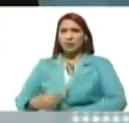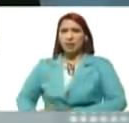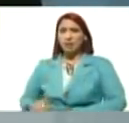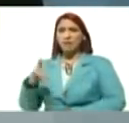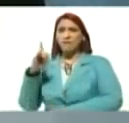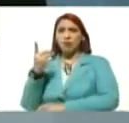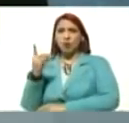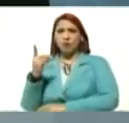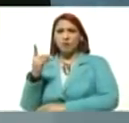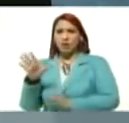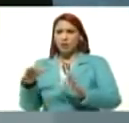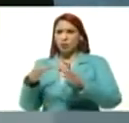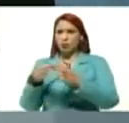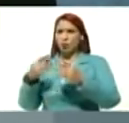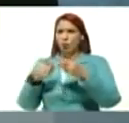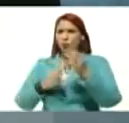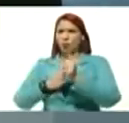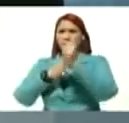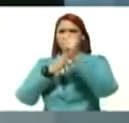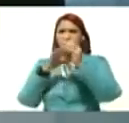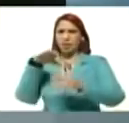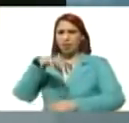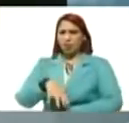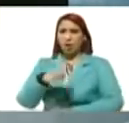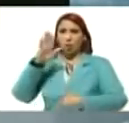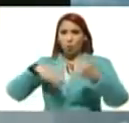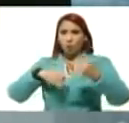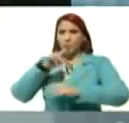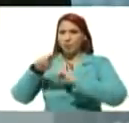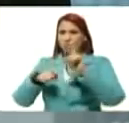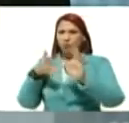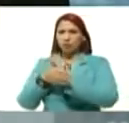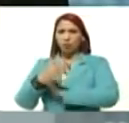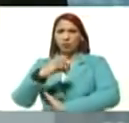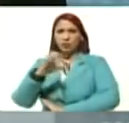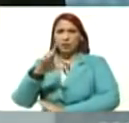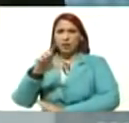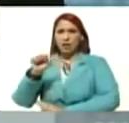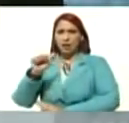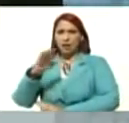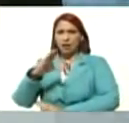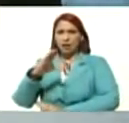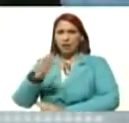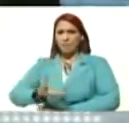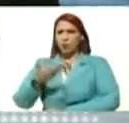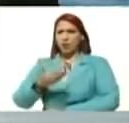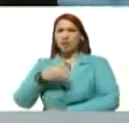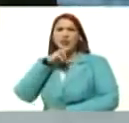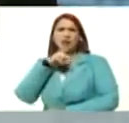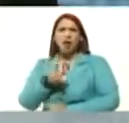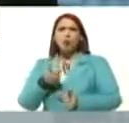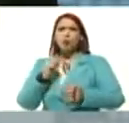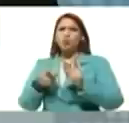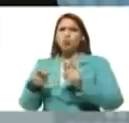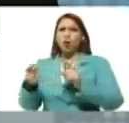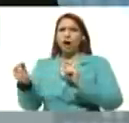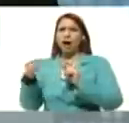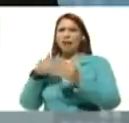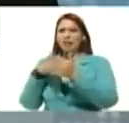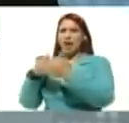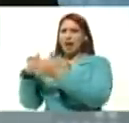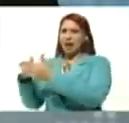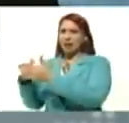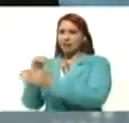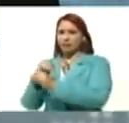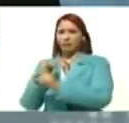reunió, con otros líderes regionales, y mi última pregunta, presidente de la CELAT, fundamental, y eso lo hablo, por algunos ataques, a través de las redes sociales,